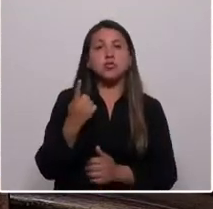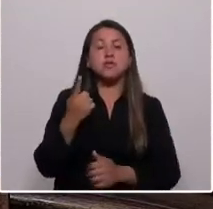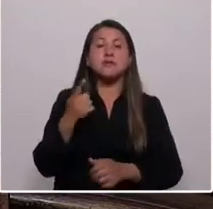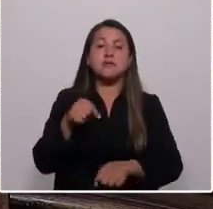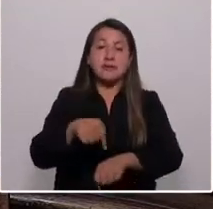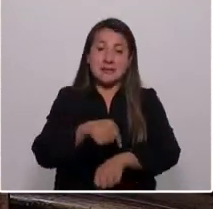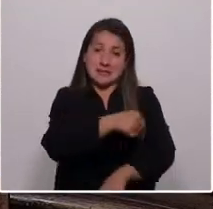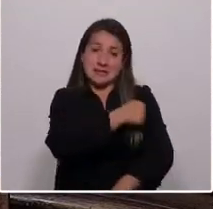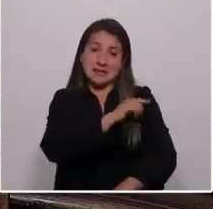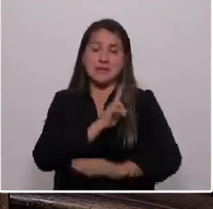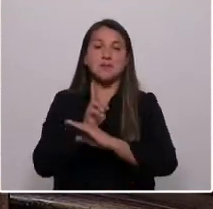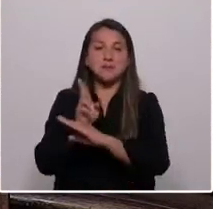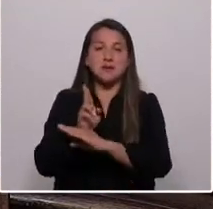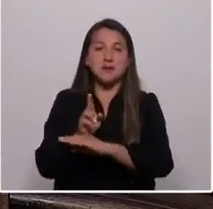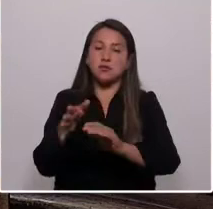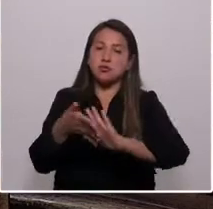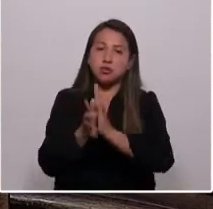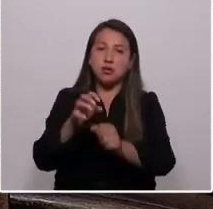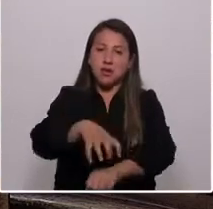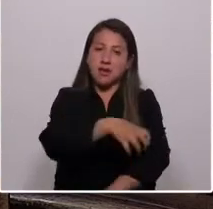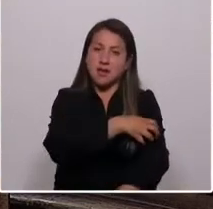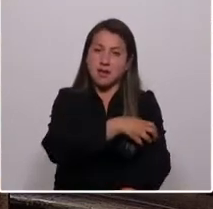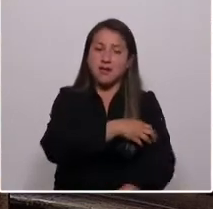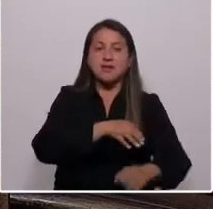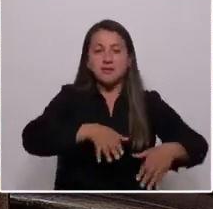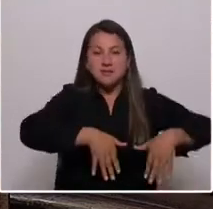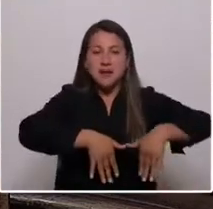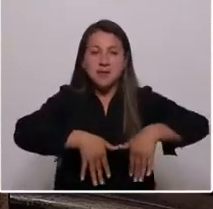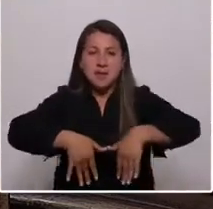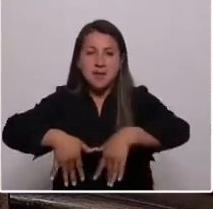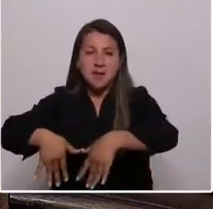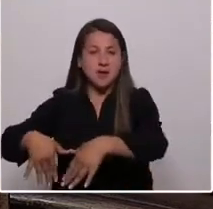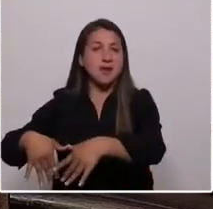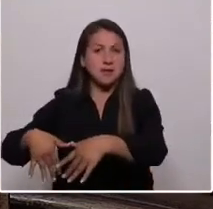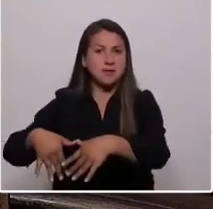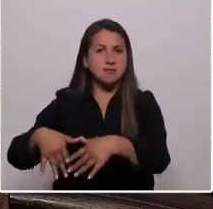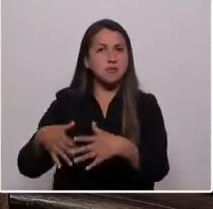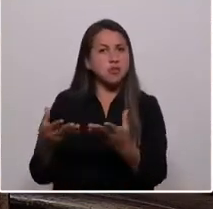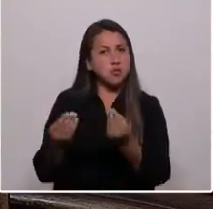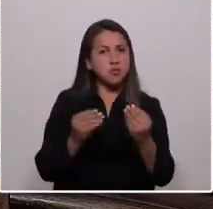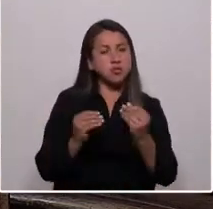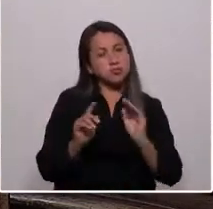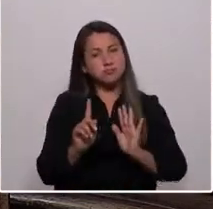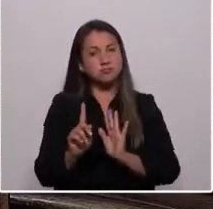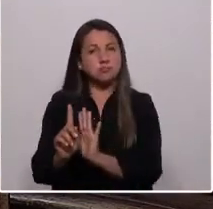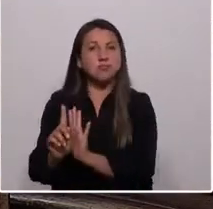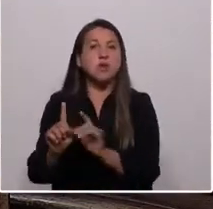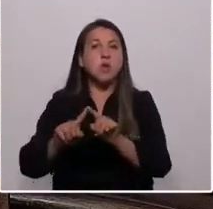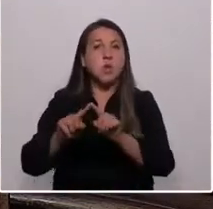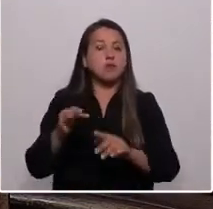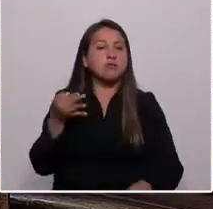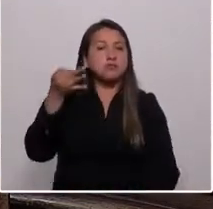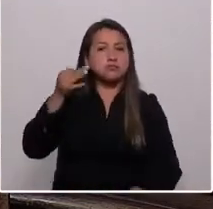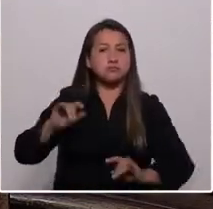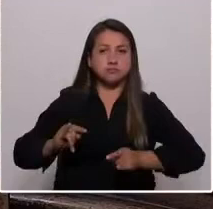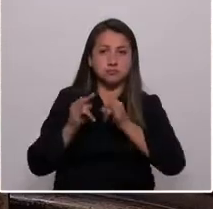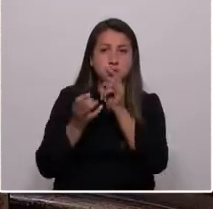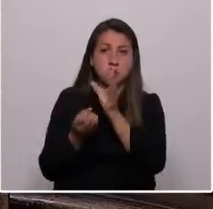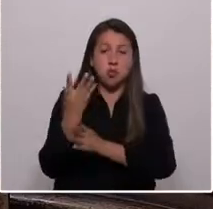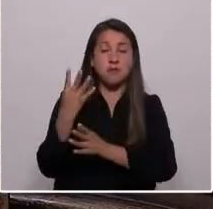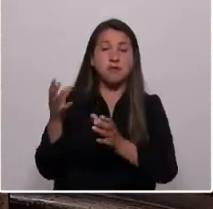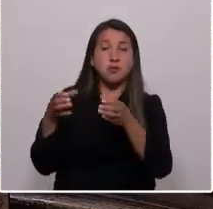Junto a cada uno de nosotros caminan muchos más y tenemos la gran responsabilidad de construir un futuro para las nuevas